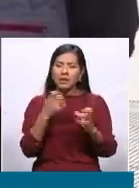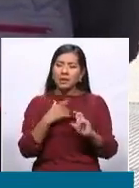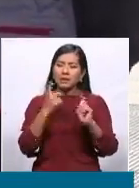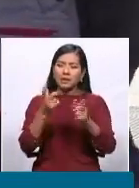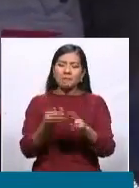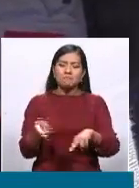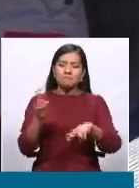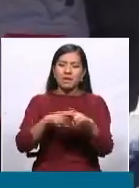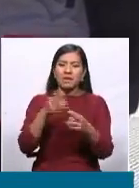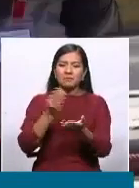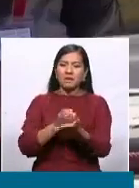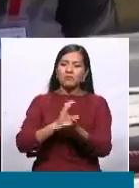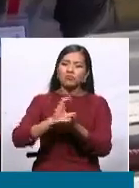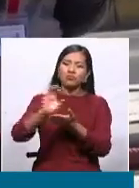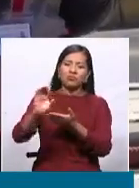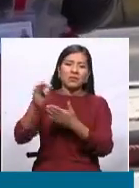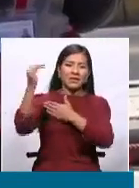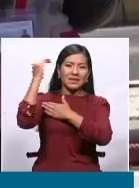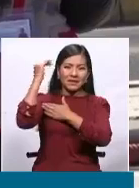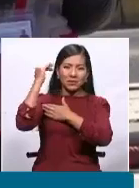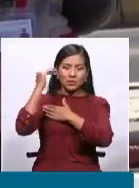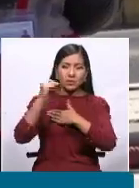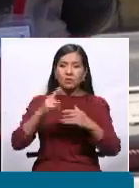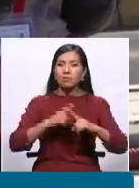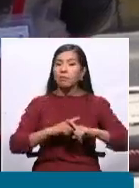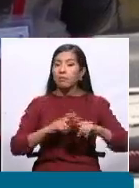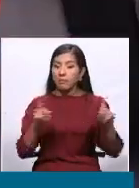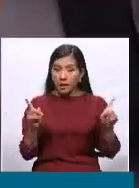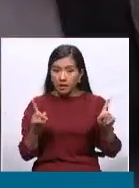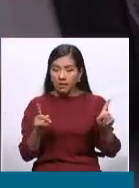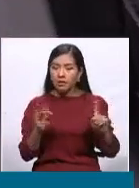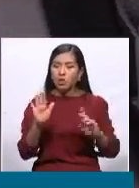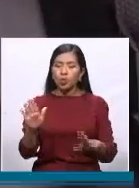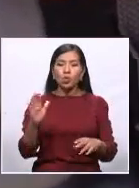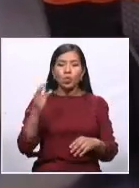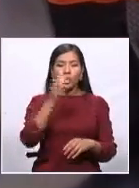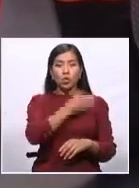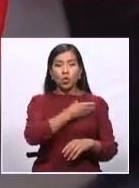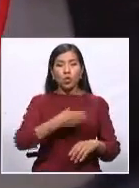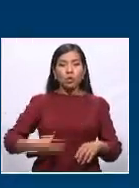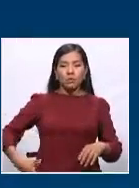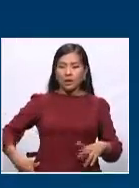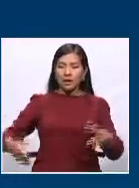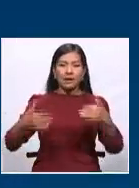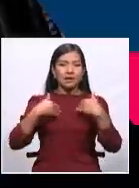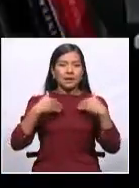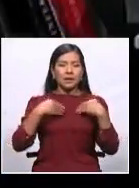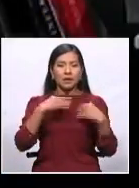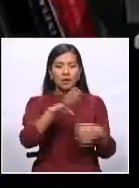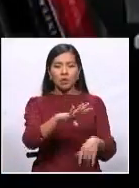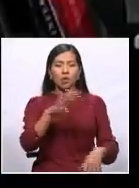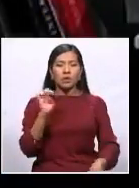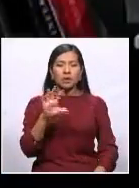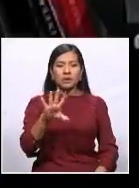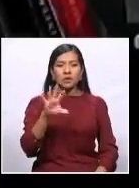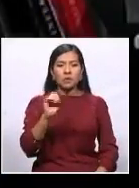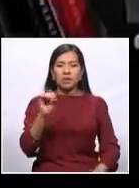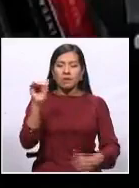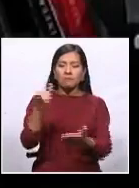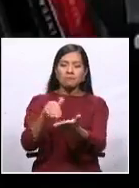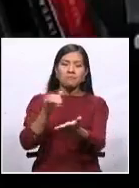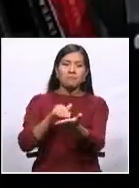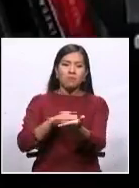podemos observar que la gobernación de Santa Cruz tiene más de 450 millones de bolivianos